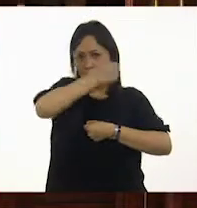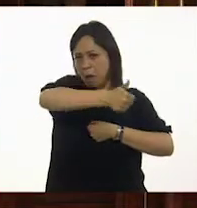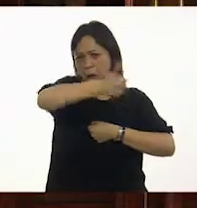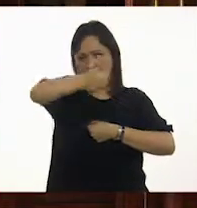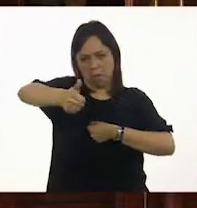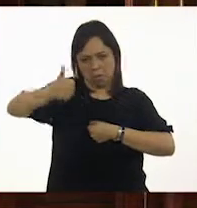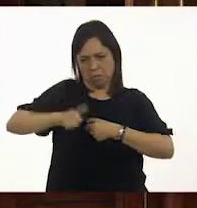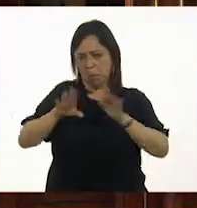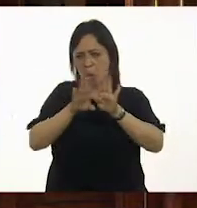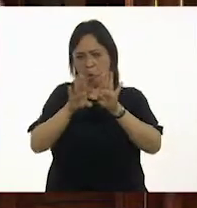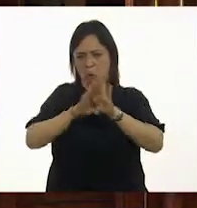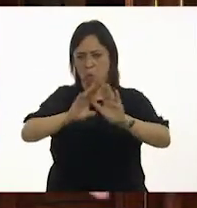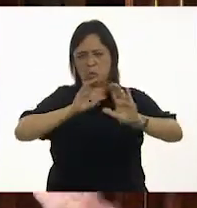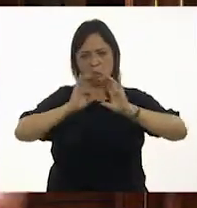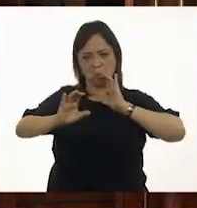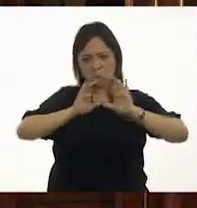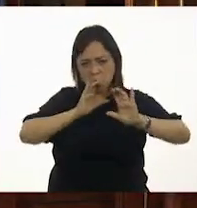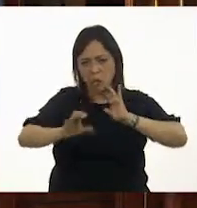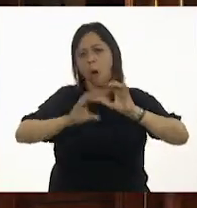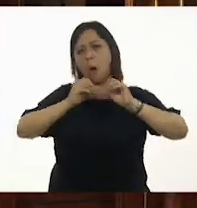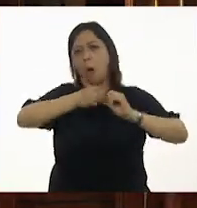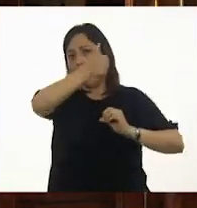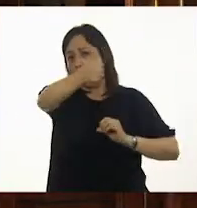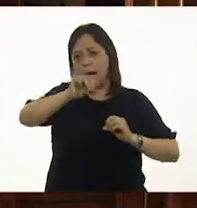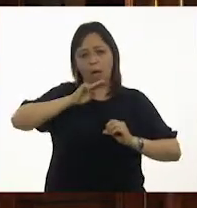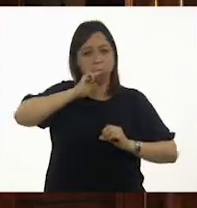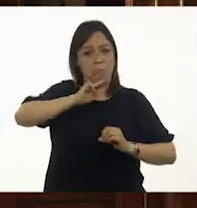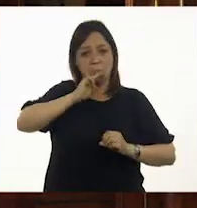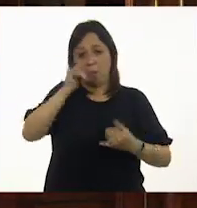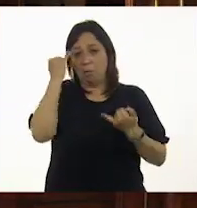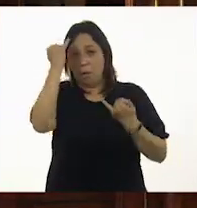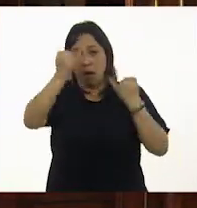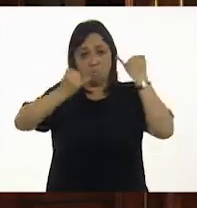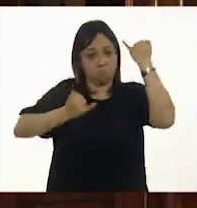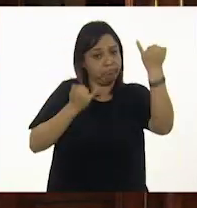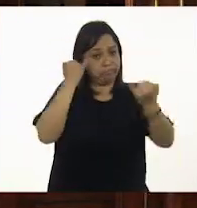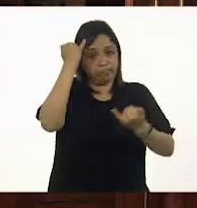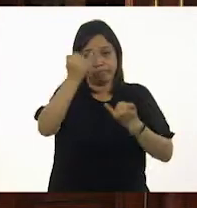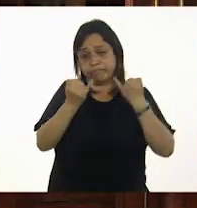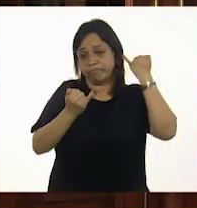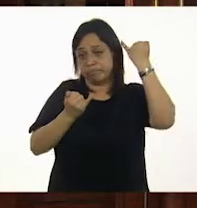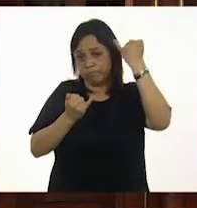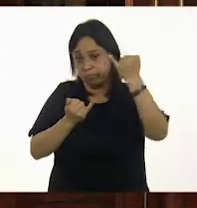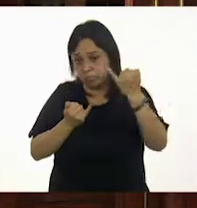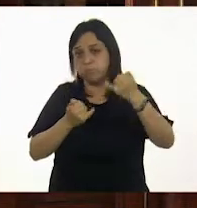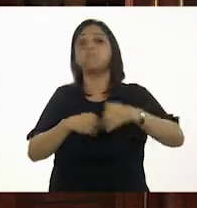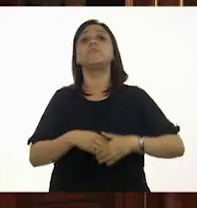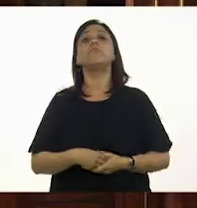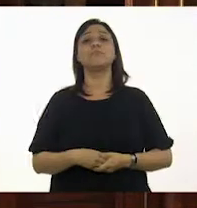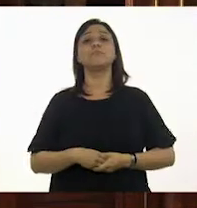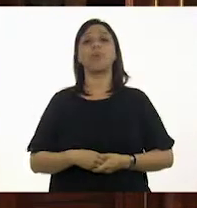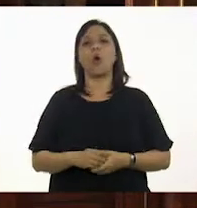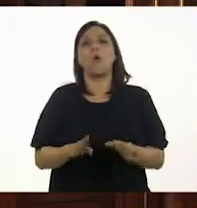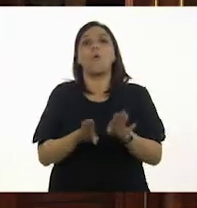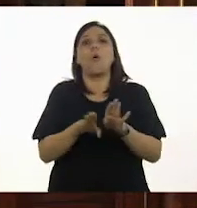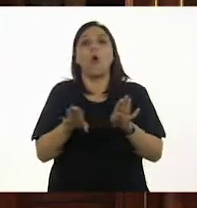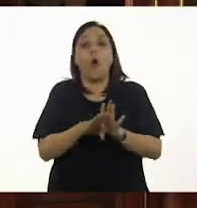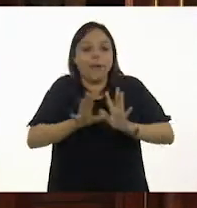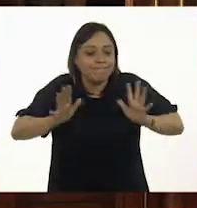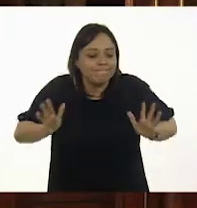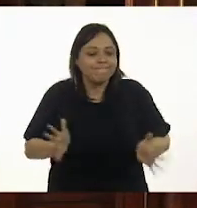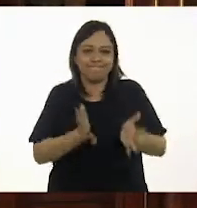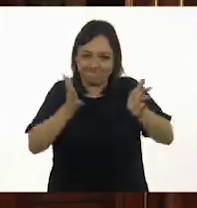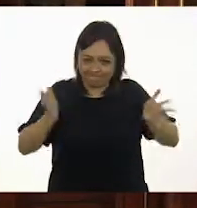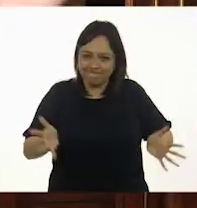comunicación, o cada mamá tendrá su propia manera de estipular.